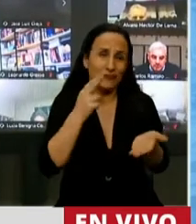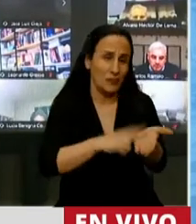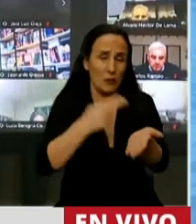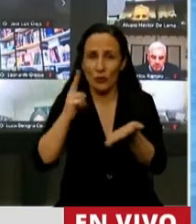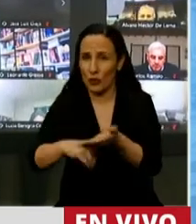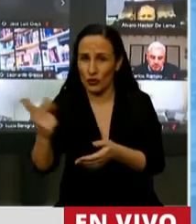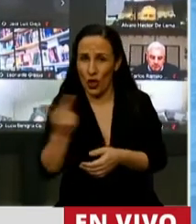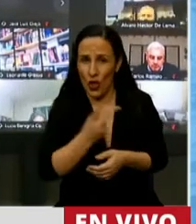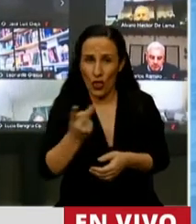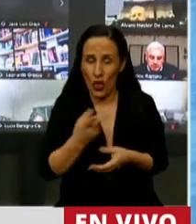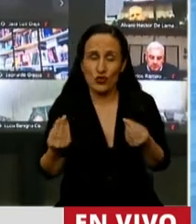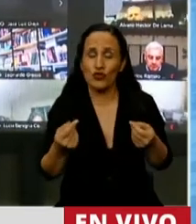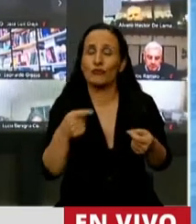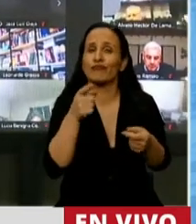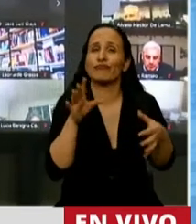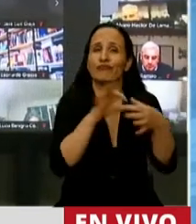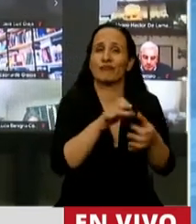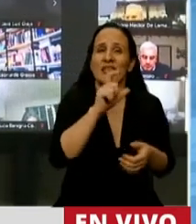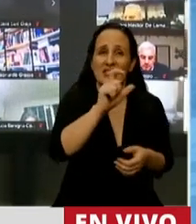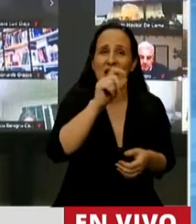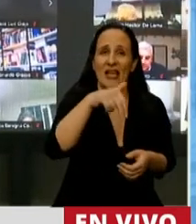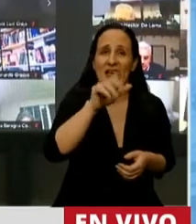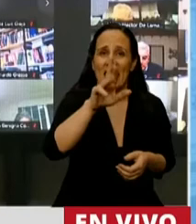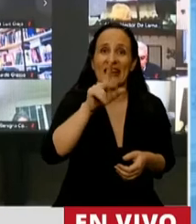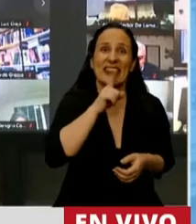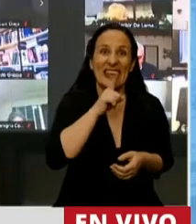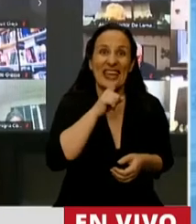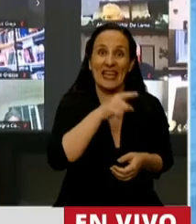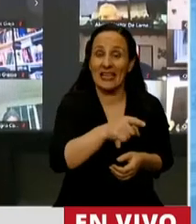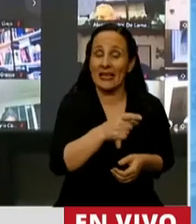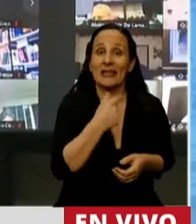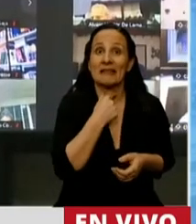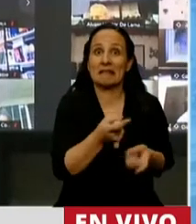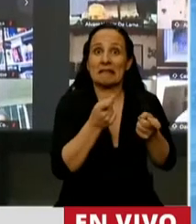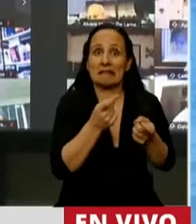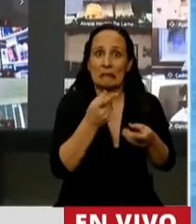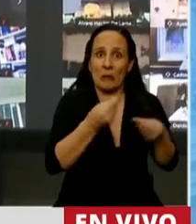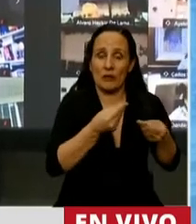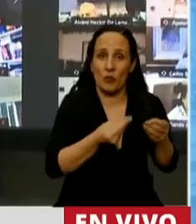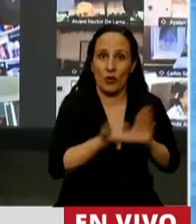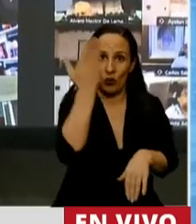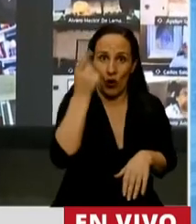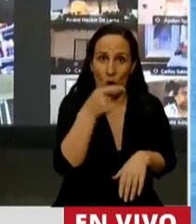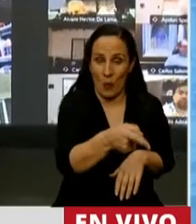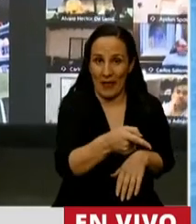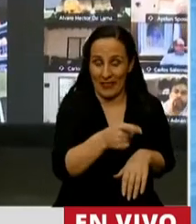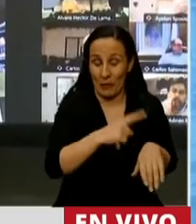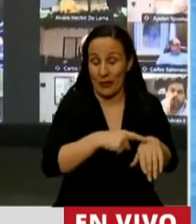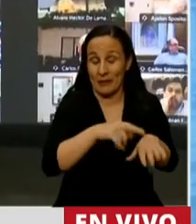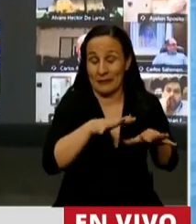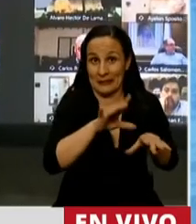destinados a la CNRT, que tiene la necesidad, por supuesto, de aumentar su presupuesto, que está deprimido.